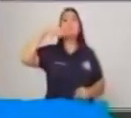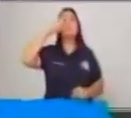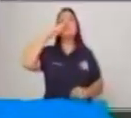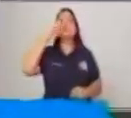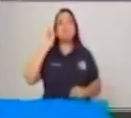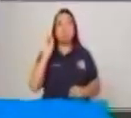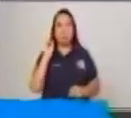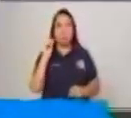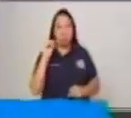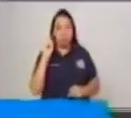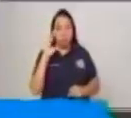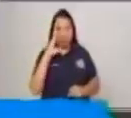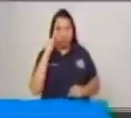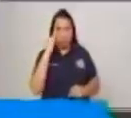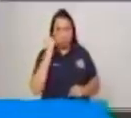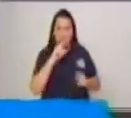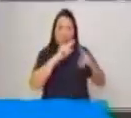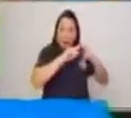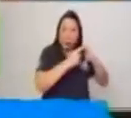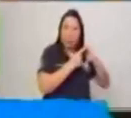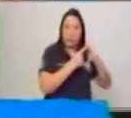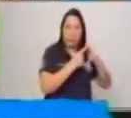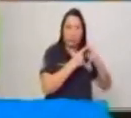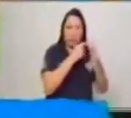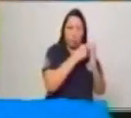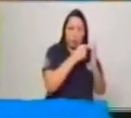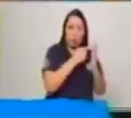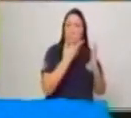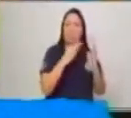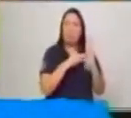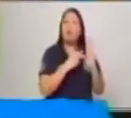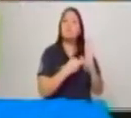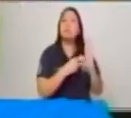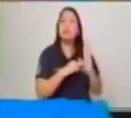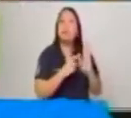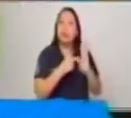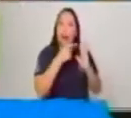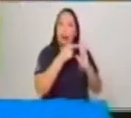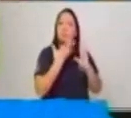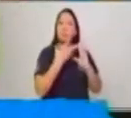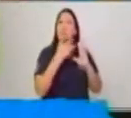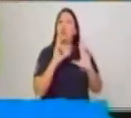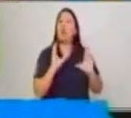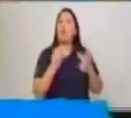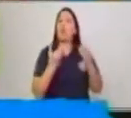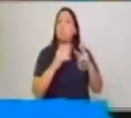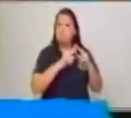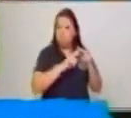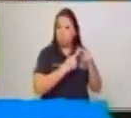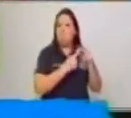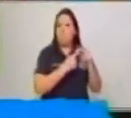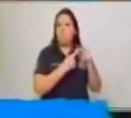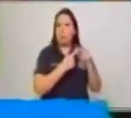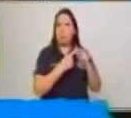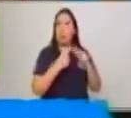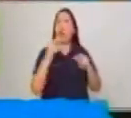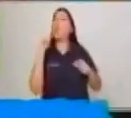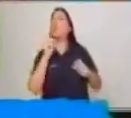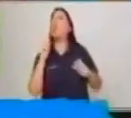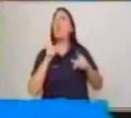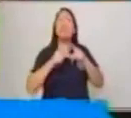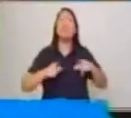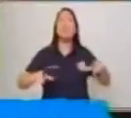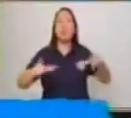¿Qué pasa en una narración durante la introducción? Pues nos cuenta cómo va a empezar la historia, en qué lugar sucede,